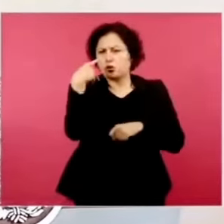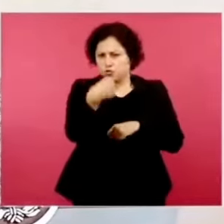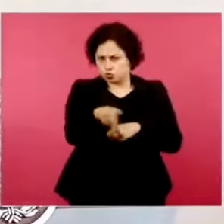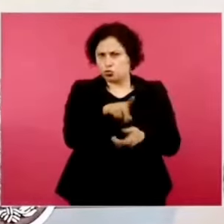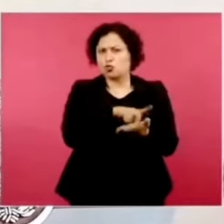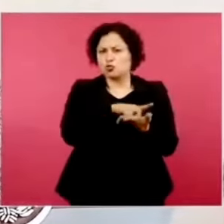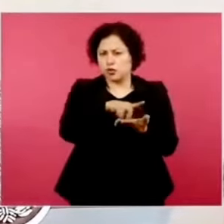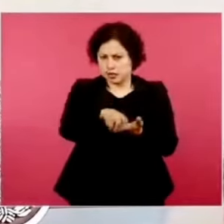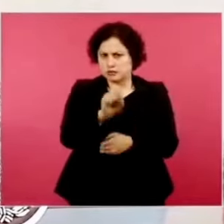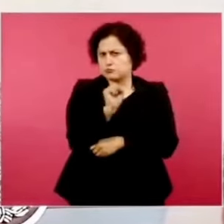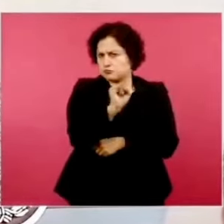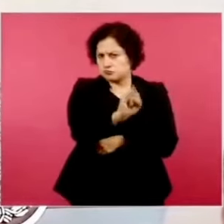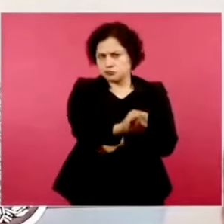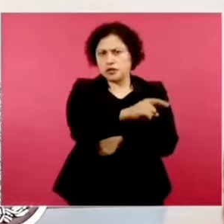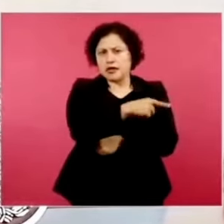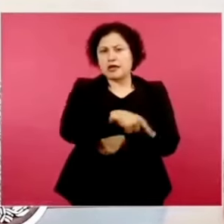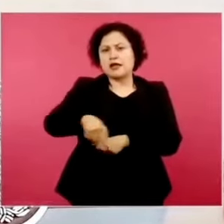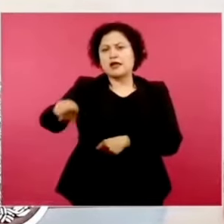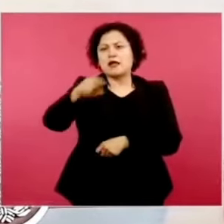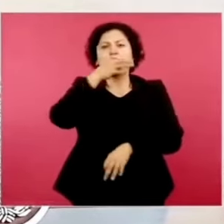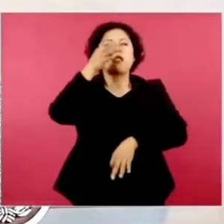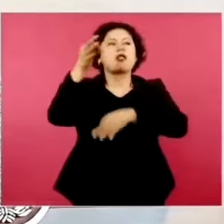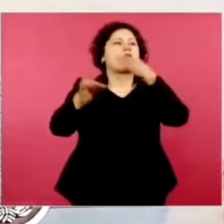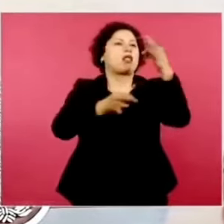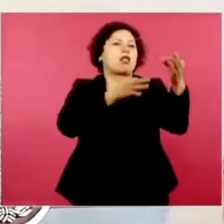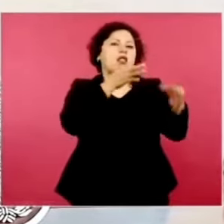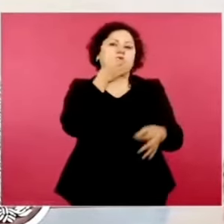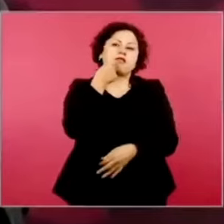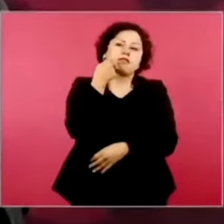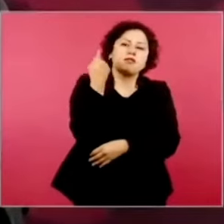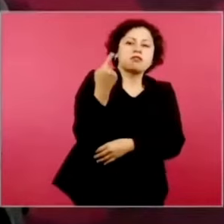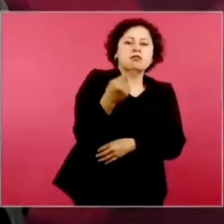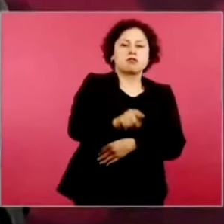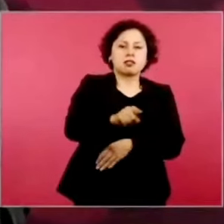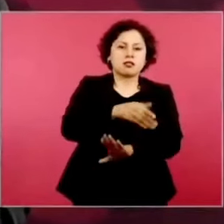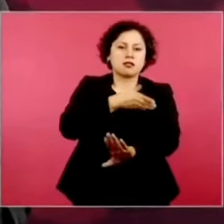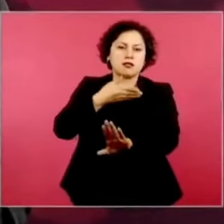denuncia nada más en lo que corresponde a Chiapas.